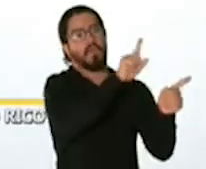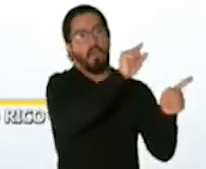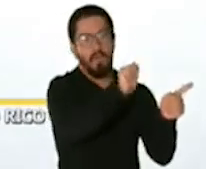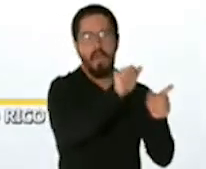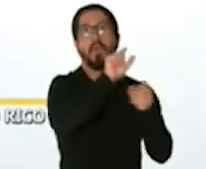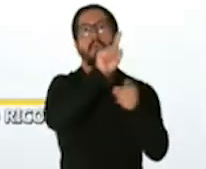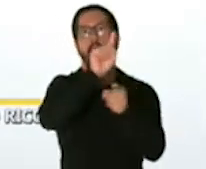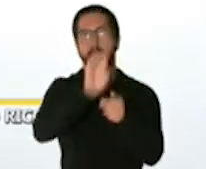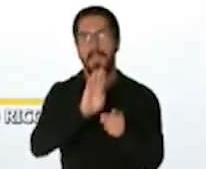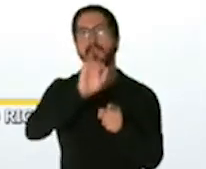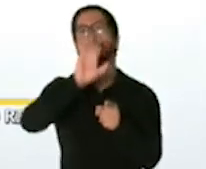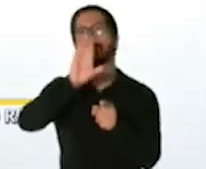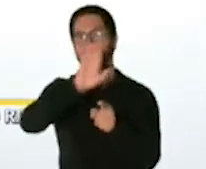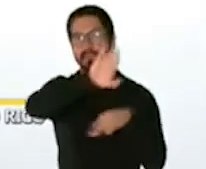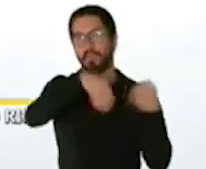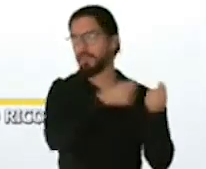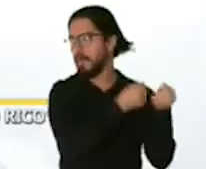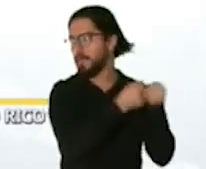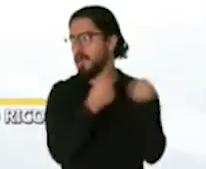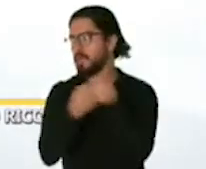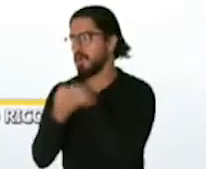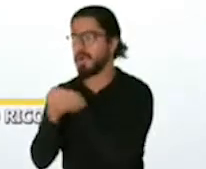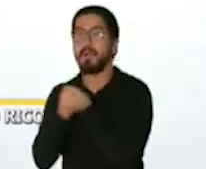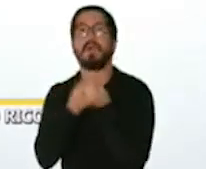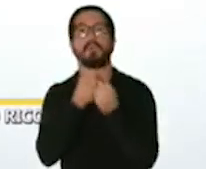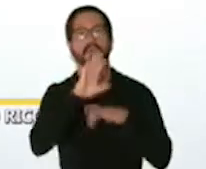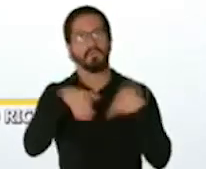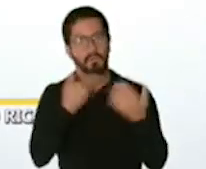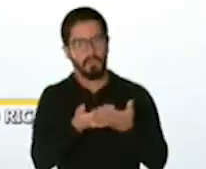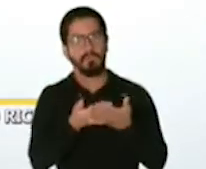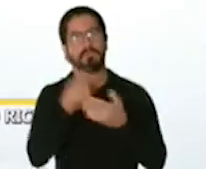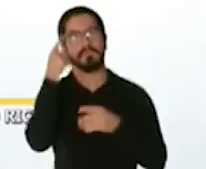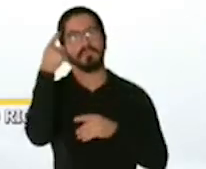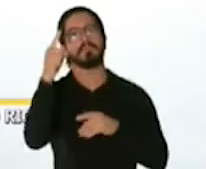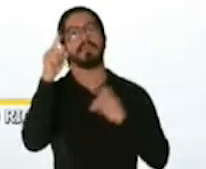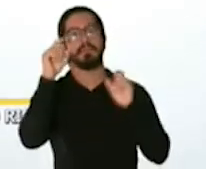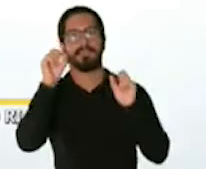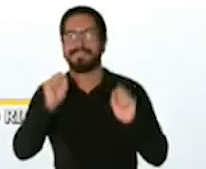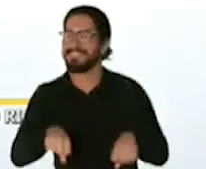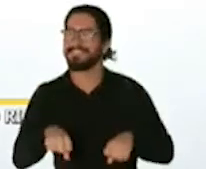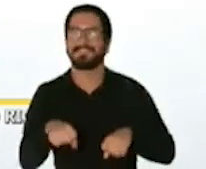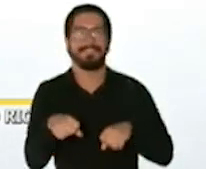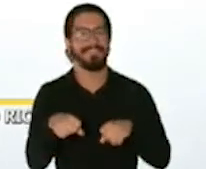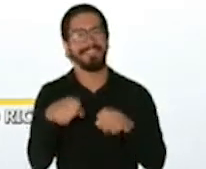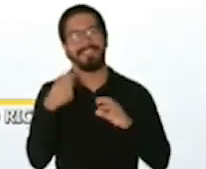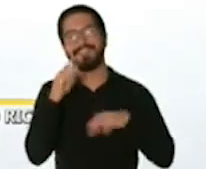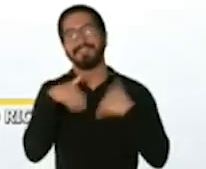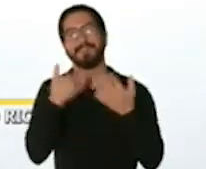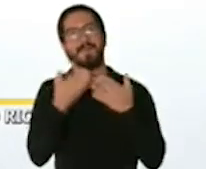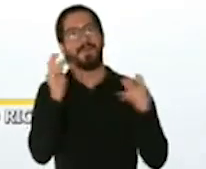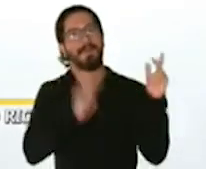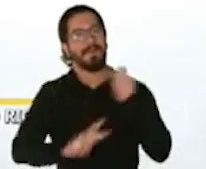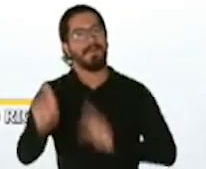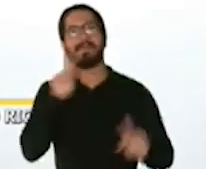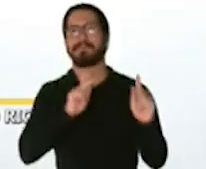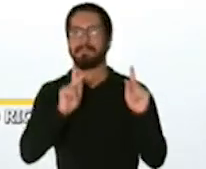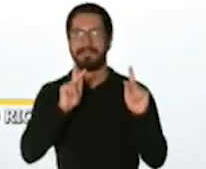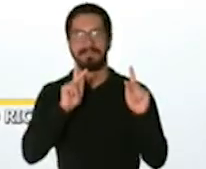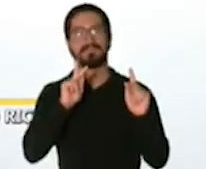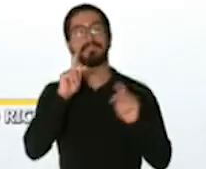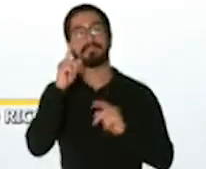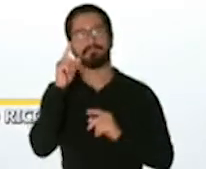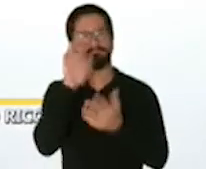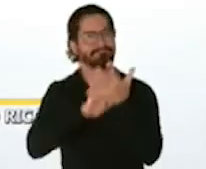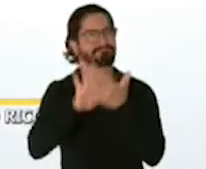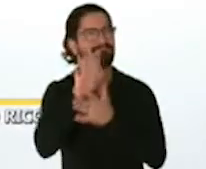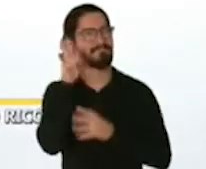uno de los centros que va a haber múltiples a través de toda la isla para poder vacunar a tanta gente tan rápido para hacer el